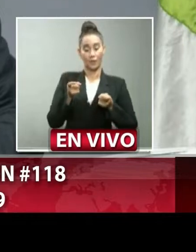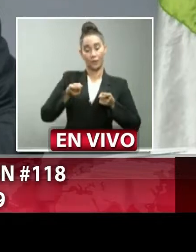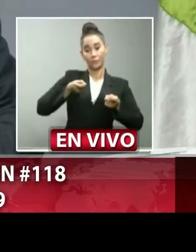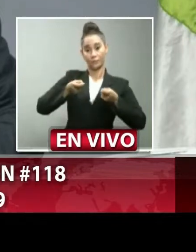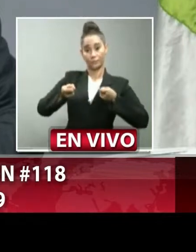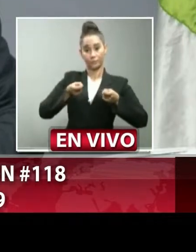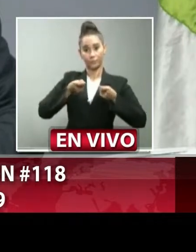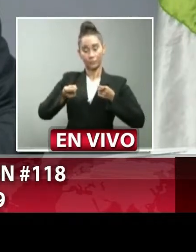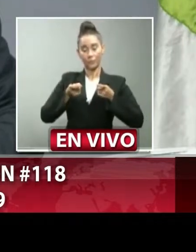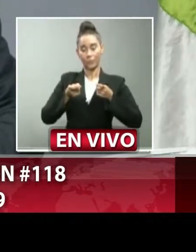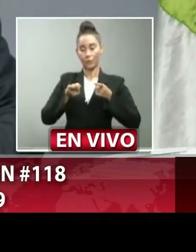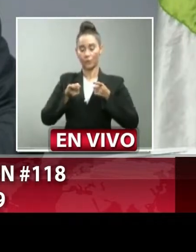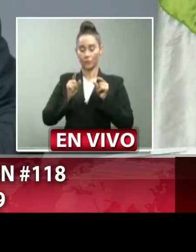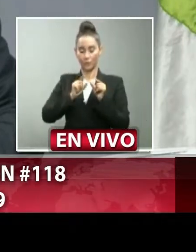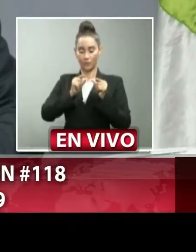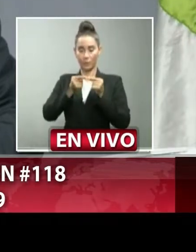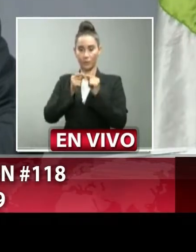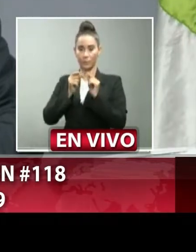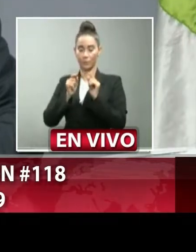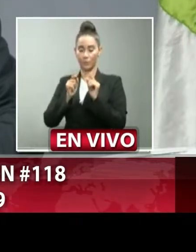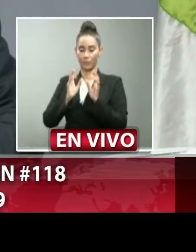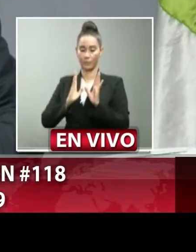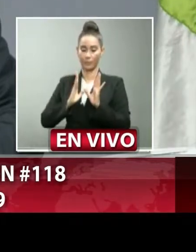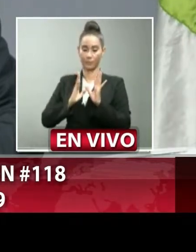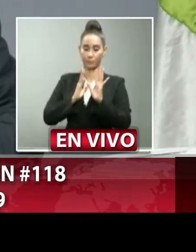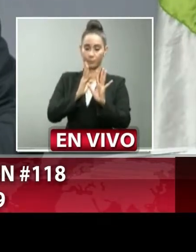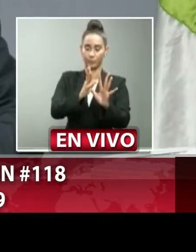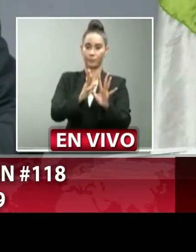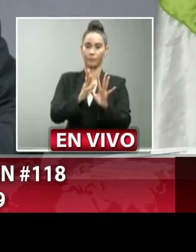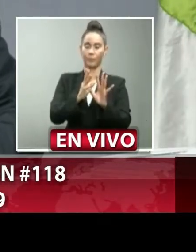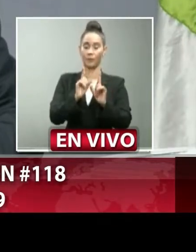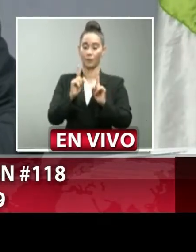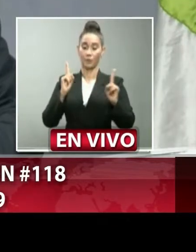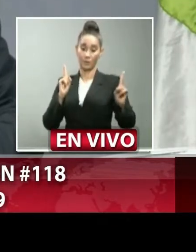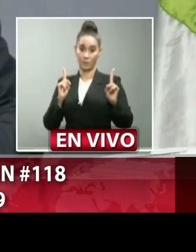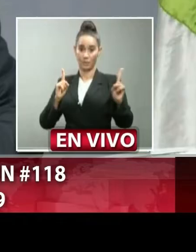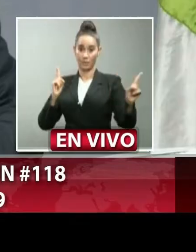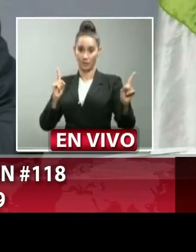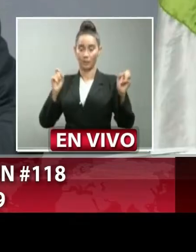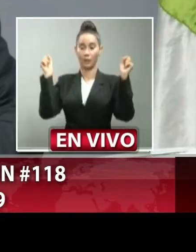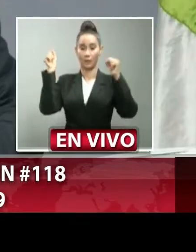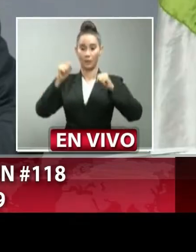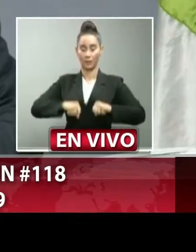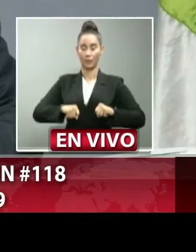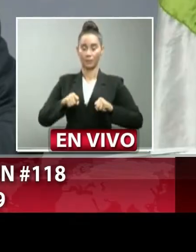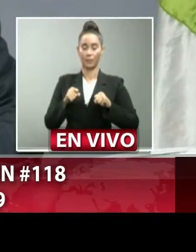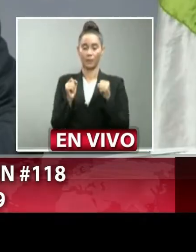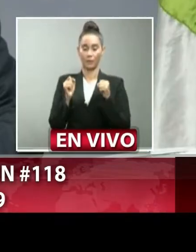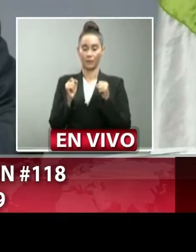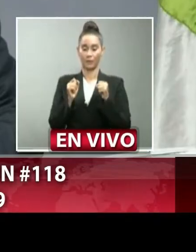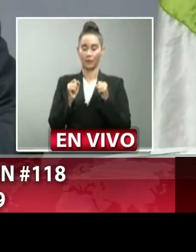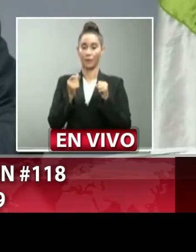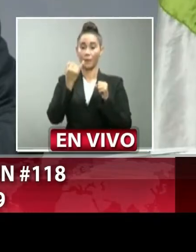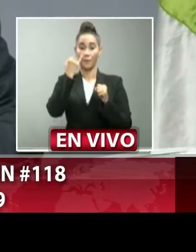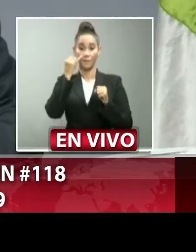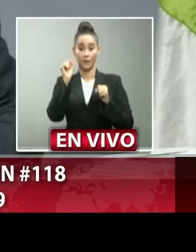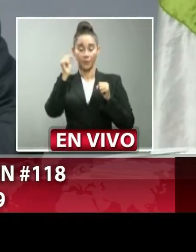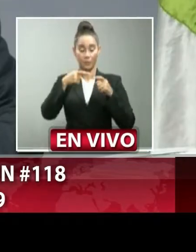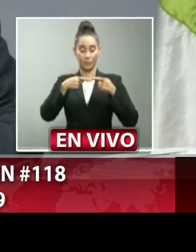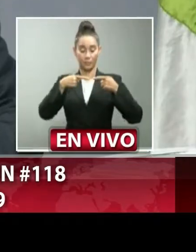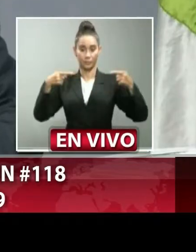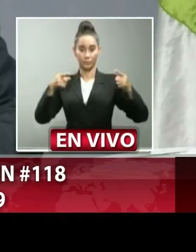acceso de personas a fin de gestionar la capacidad máxima que permita el